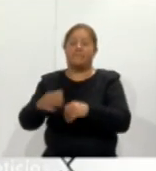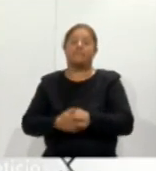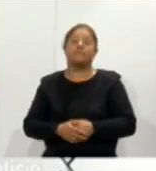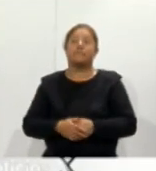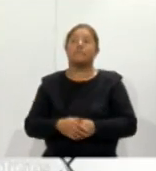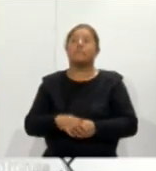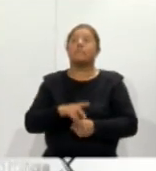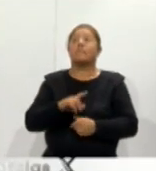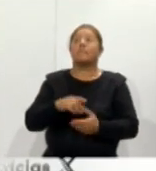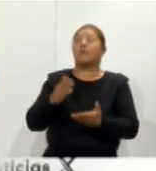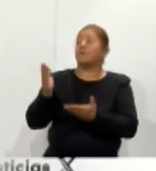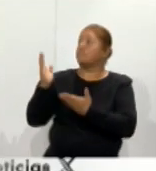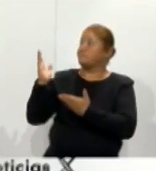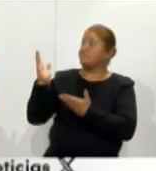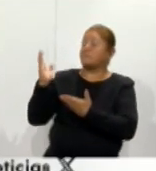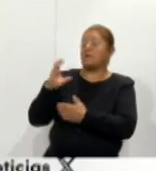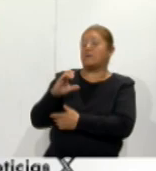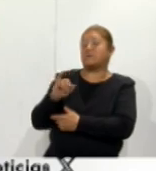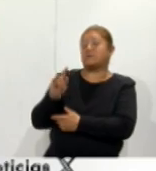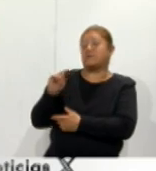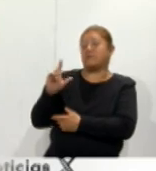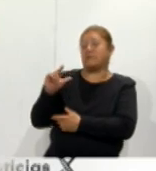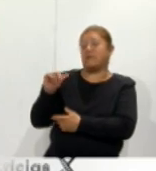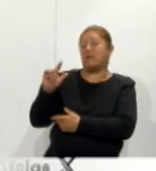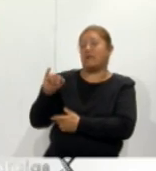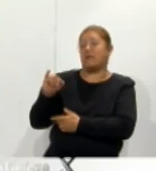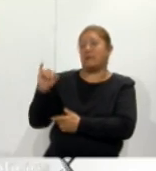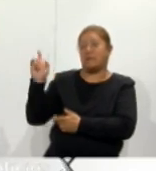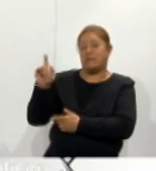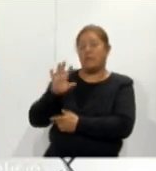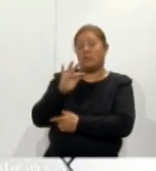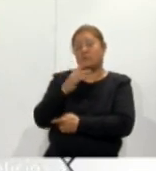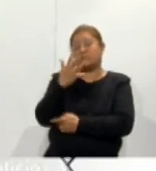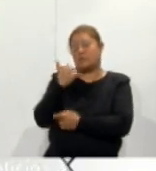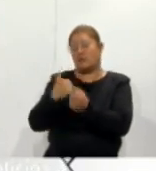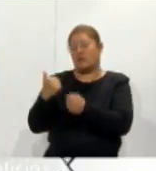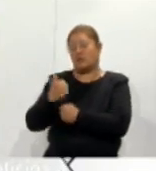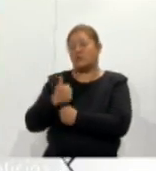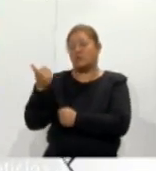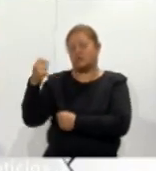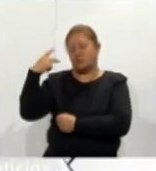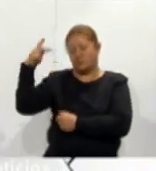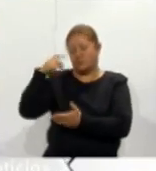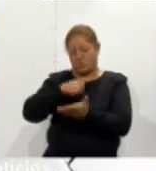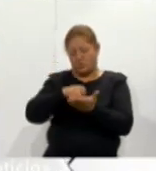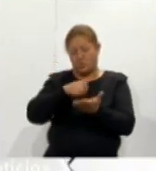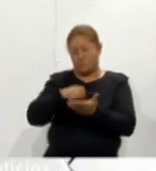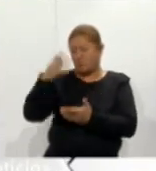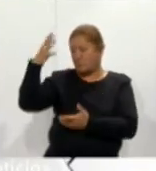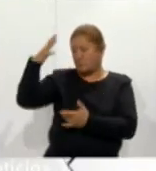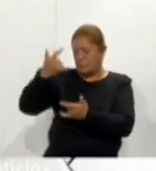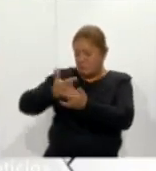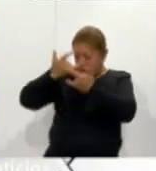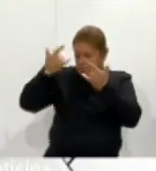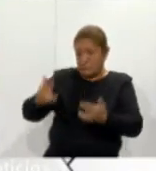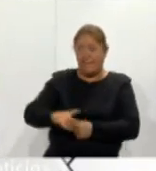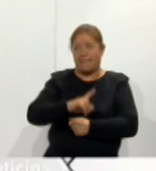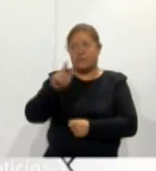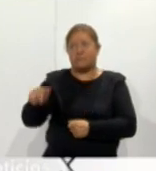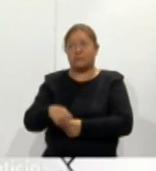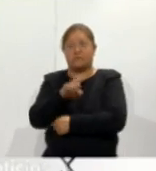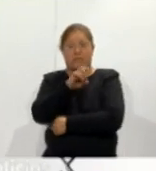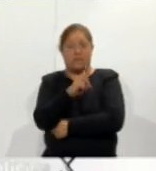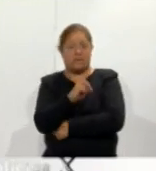con 45 años de trayectoria Citlali H. Sochitiotzin, quien leyó su obra Sol de Historia. Posteriormente, Edna Osiris Ramírez